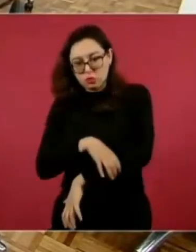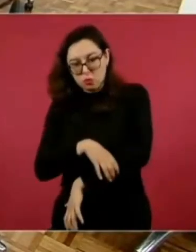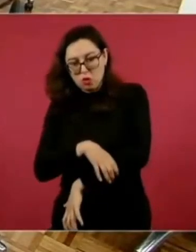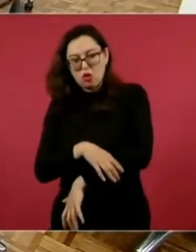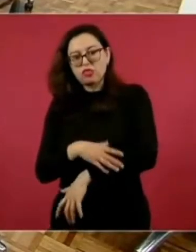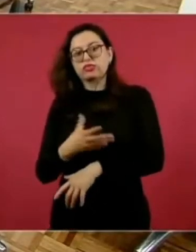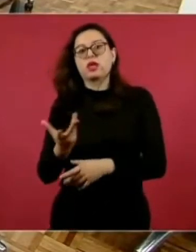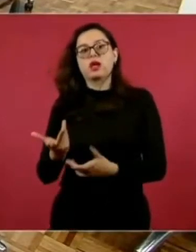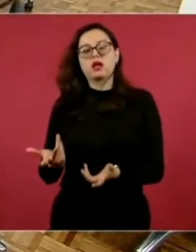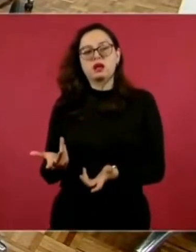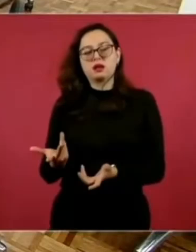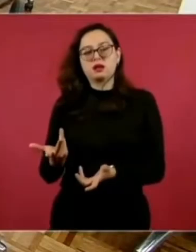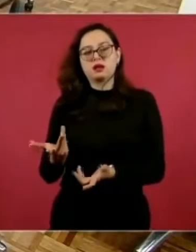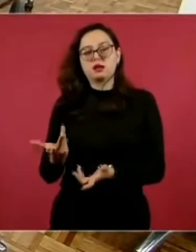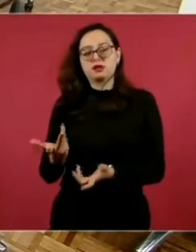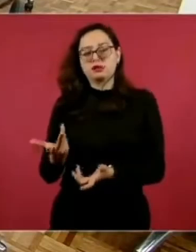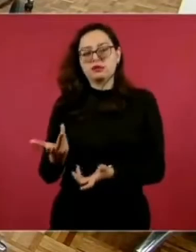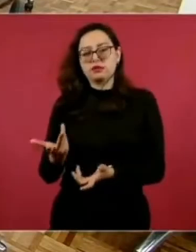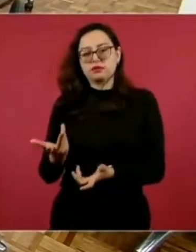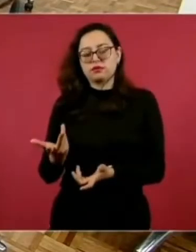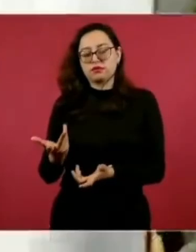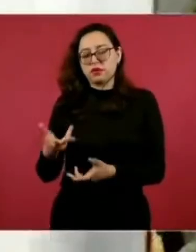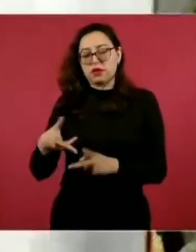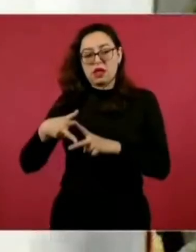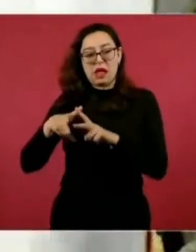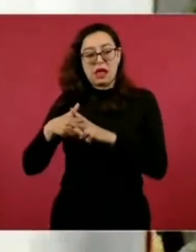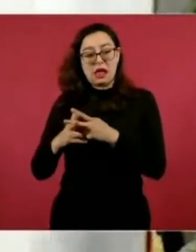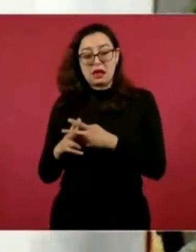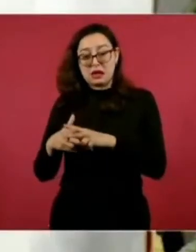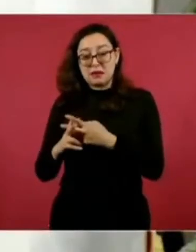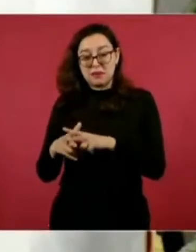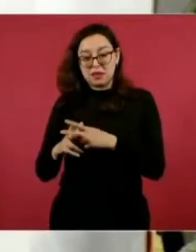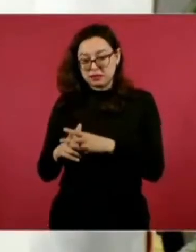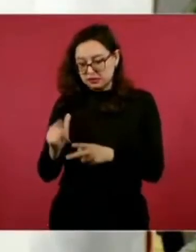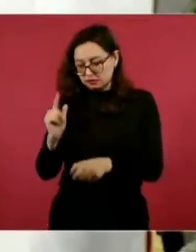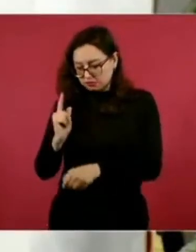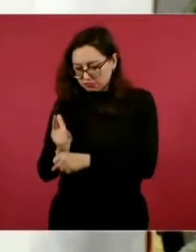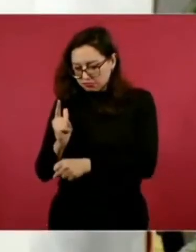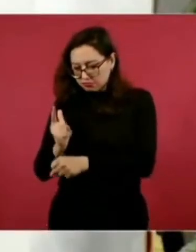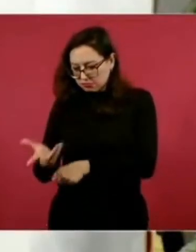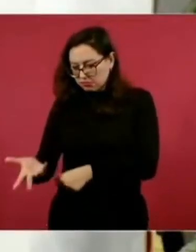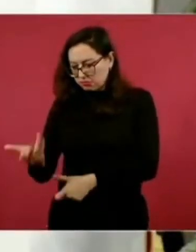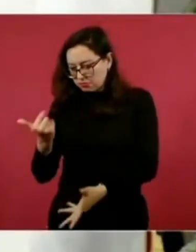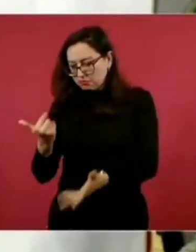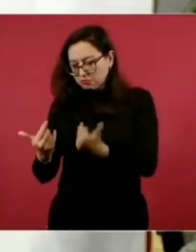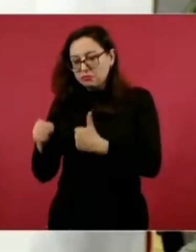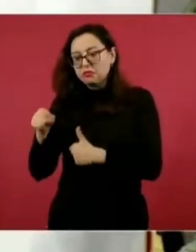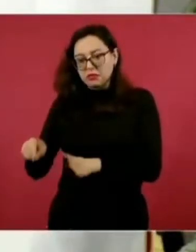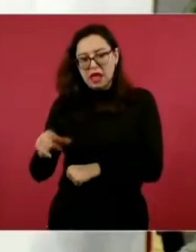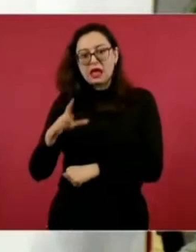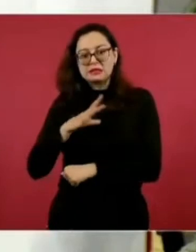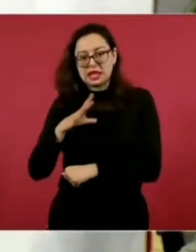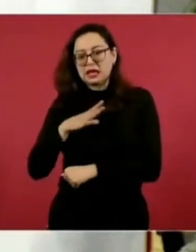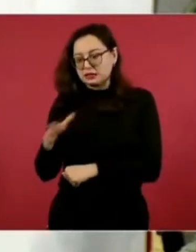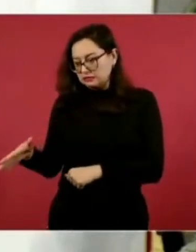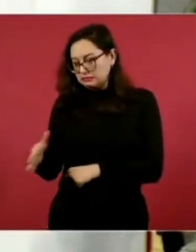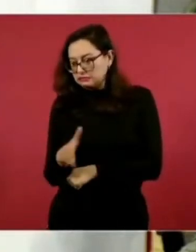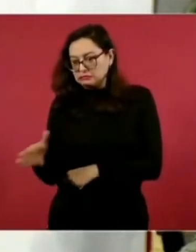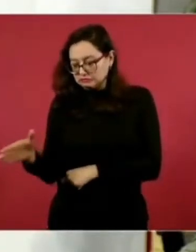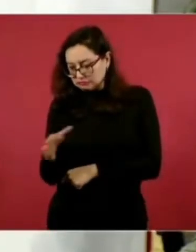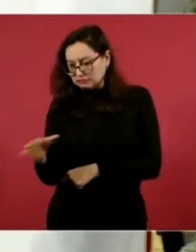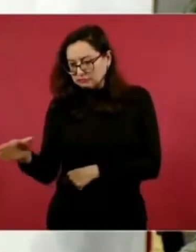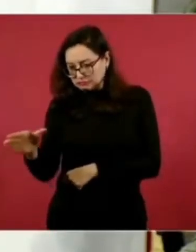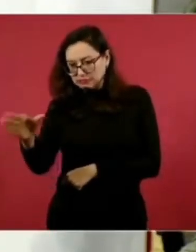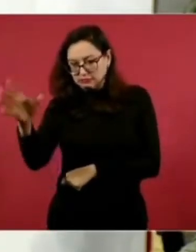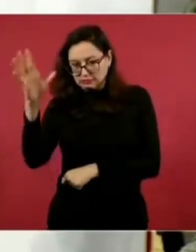o herramientas que se han venido utilizando. Y eso da la impresión de que posiblemente podamos